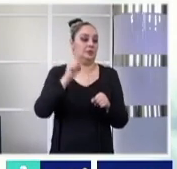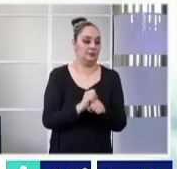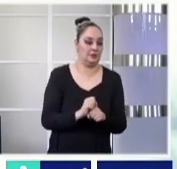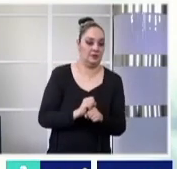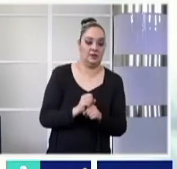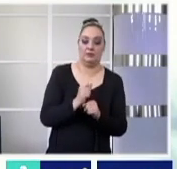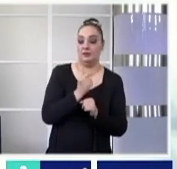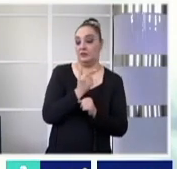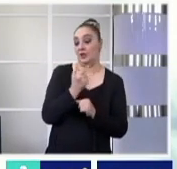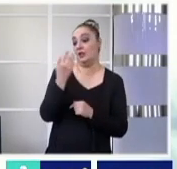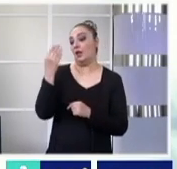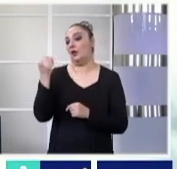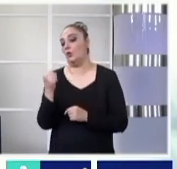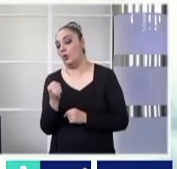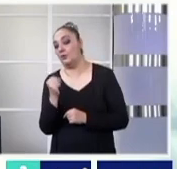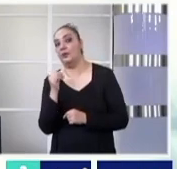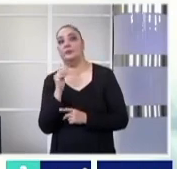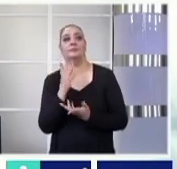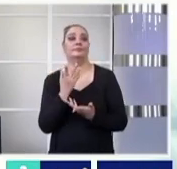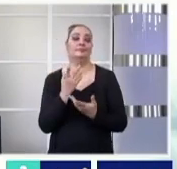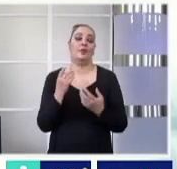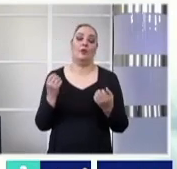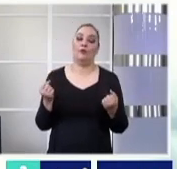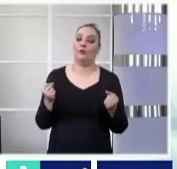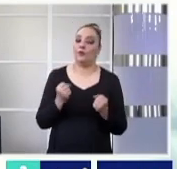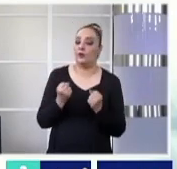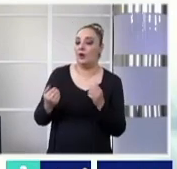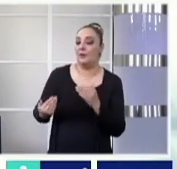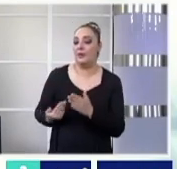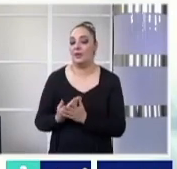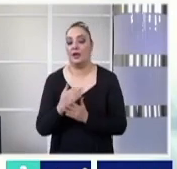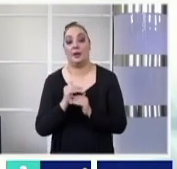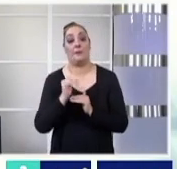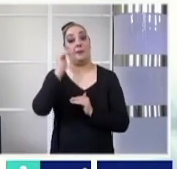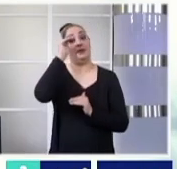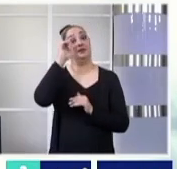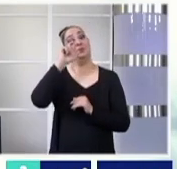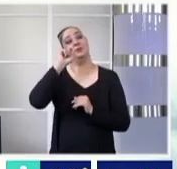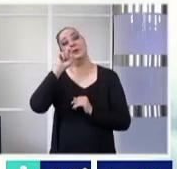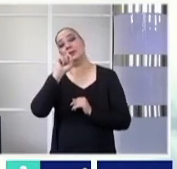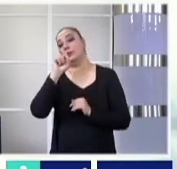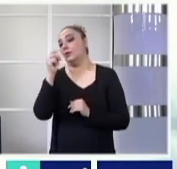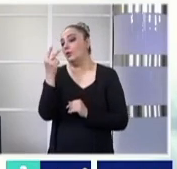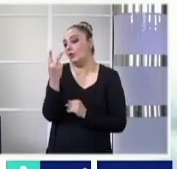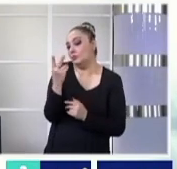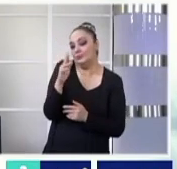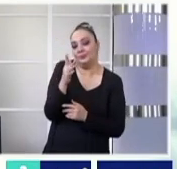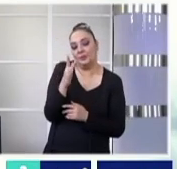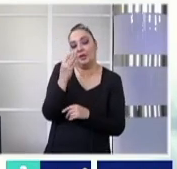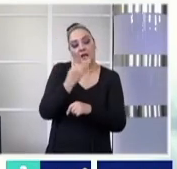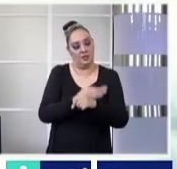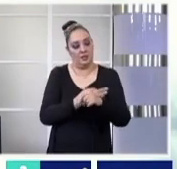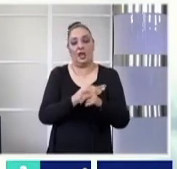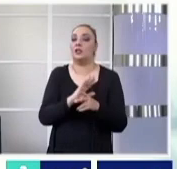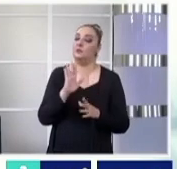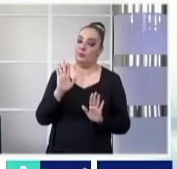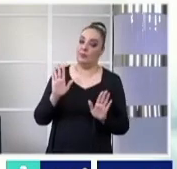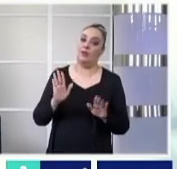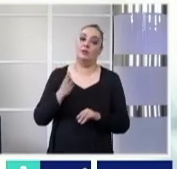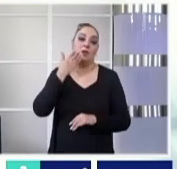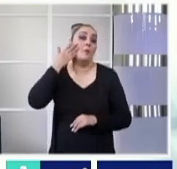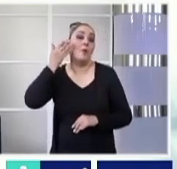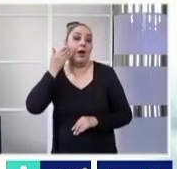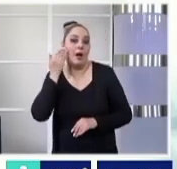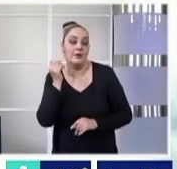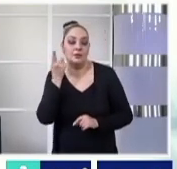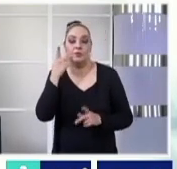de entre 7 y 9, mañanas muy frías y máximas de 20 a 22 grados Celsius, ya tardes más agradables,